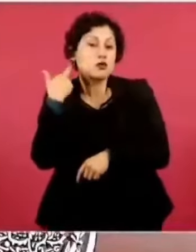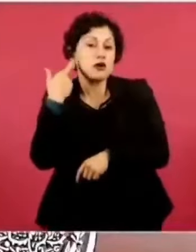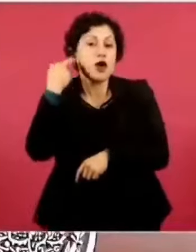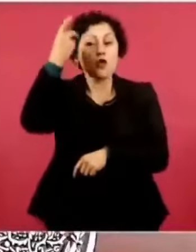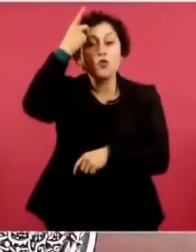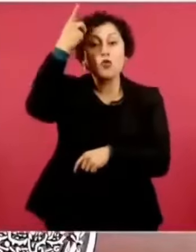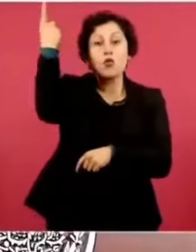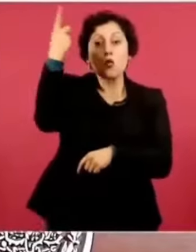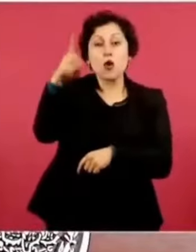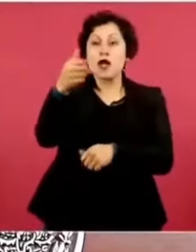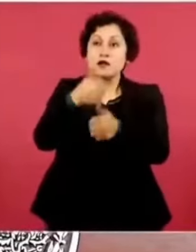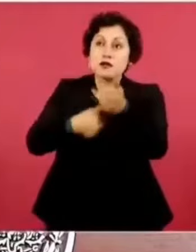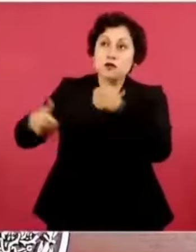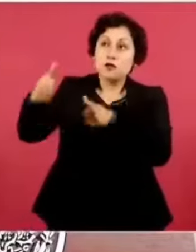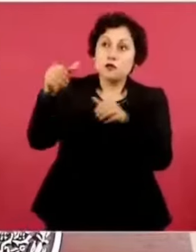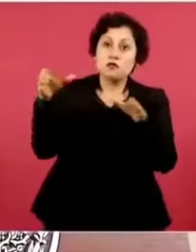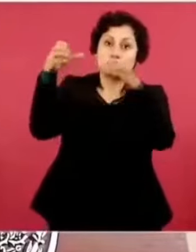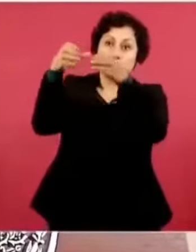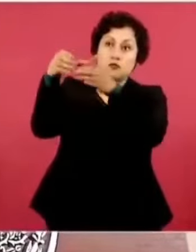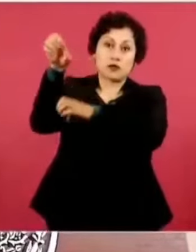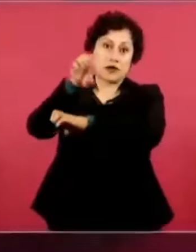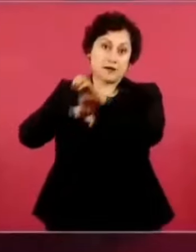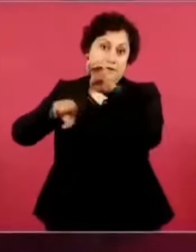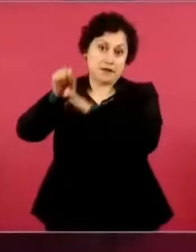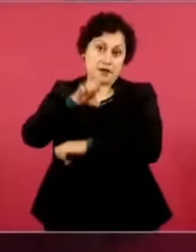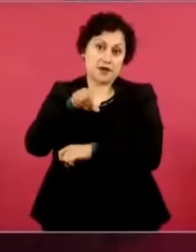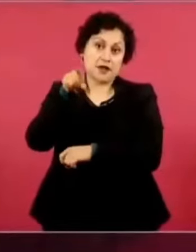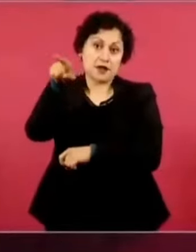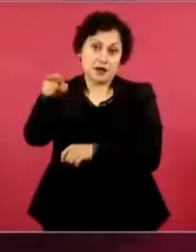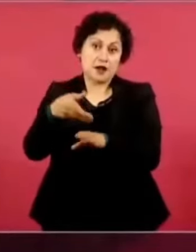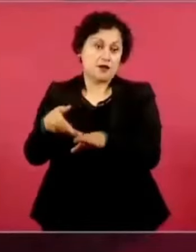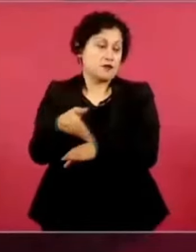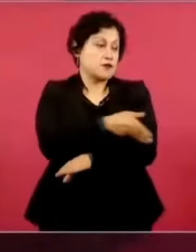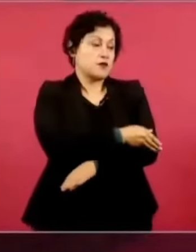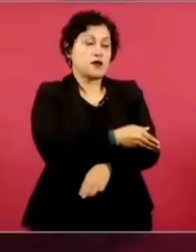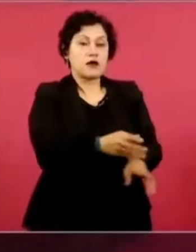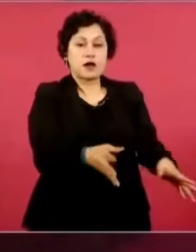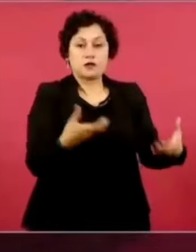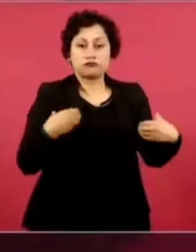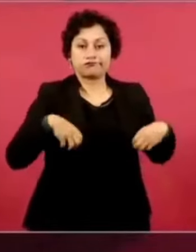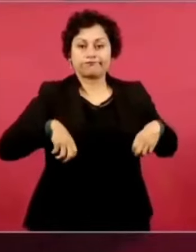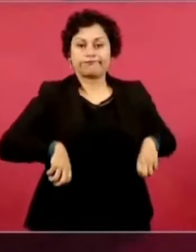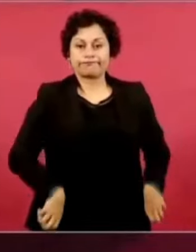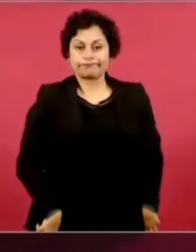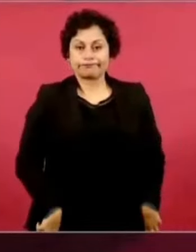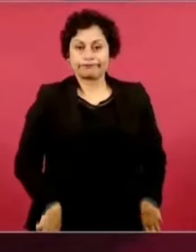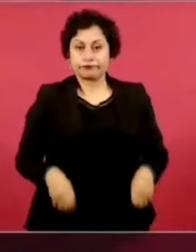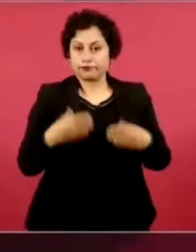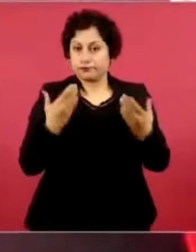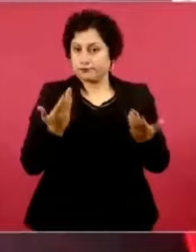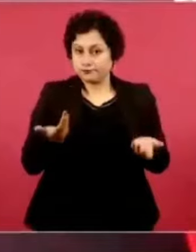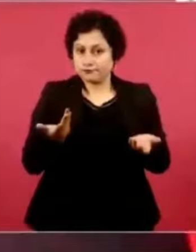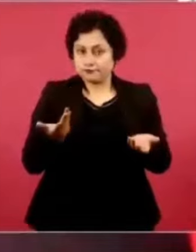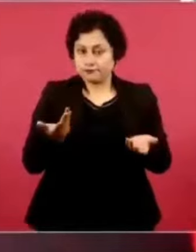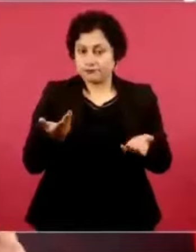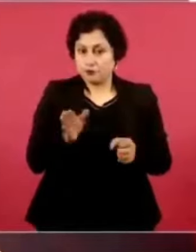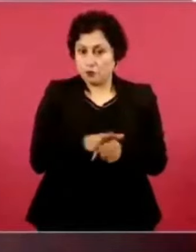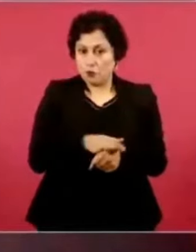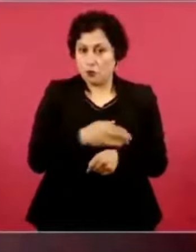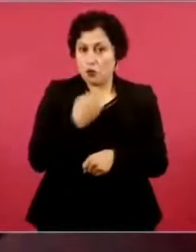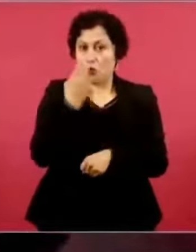que han hecho dinero al amparo del poder público. Entonces,